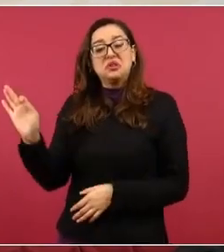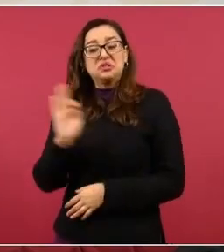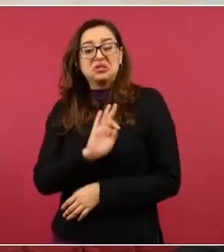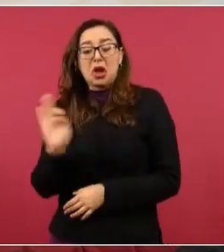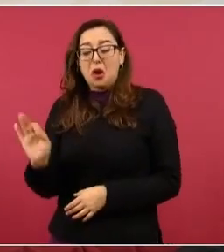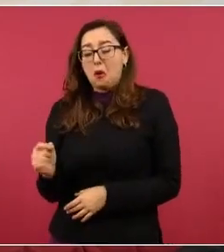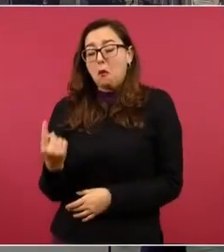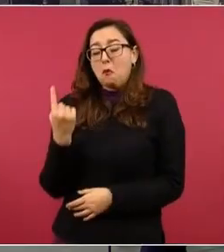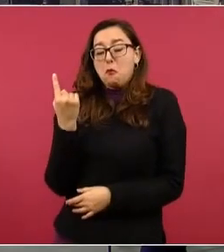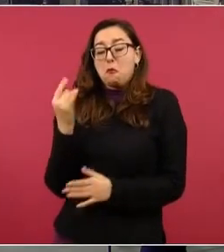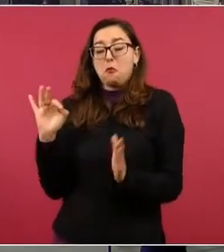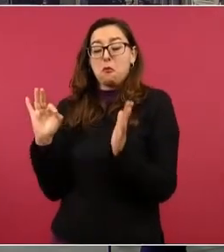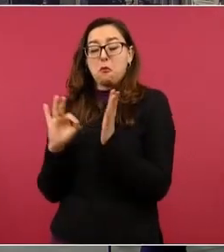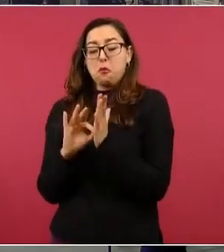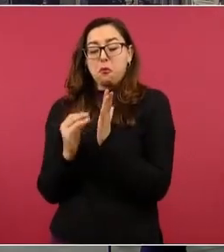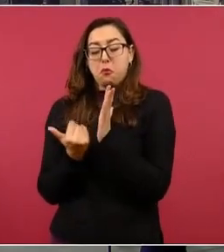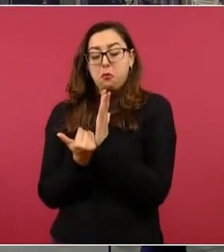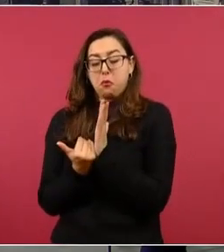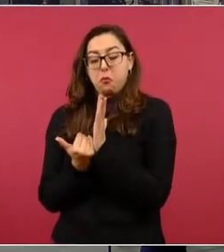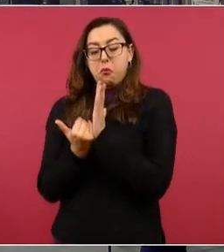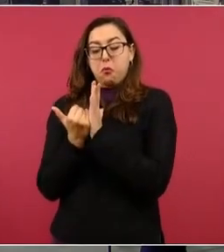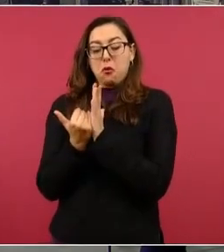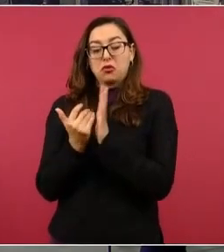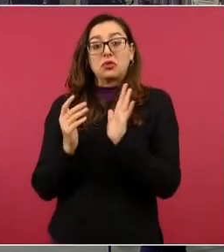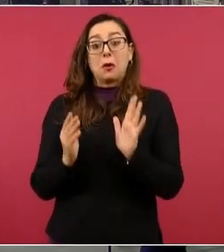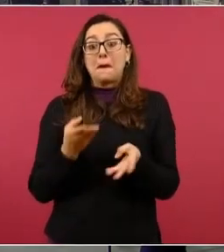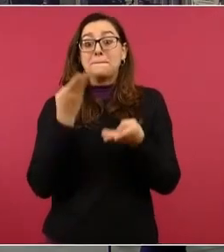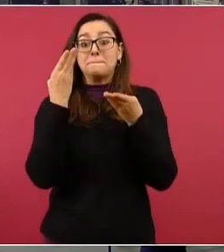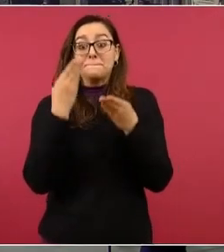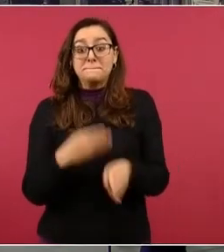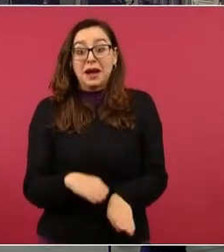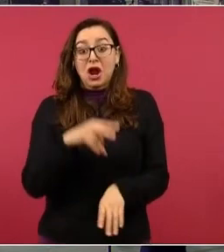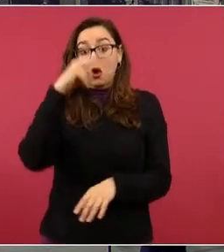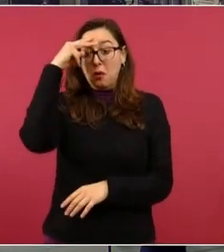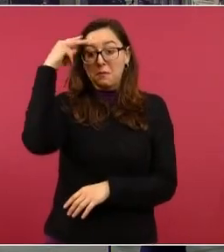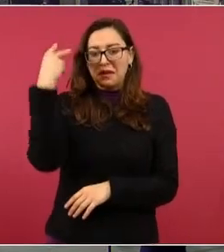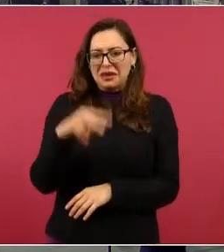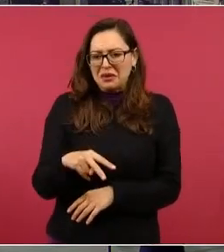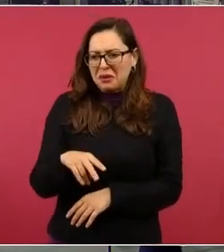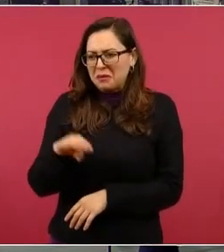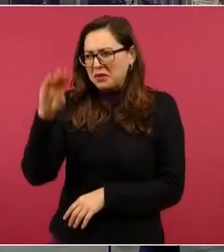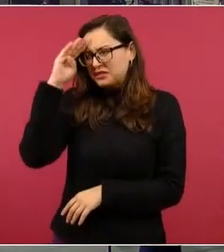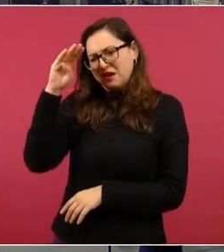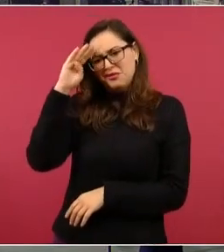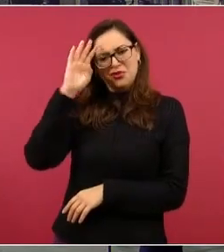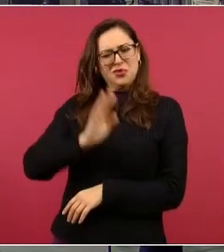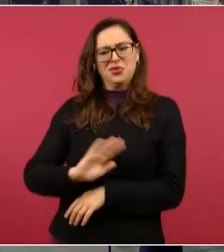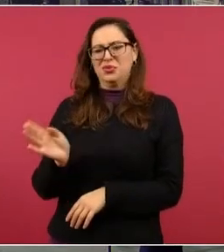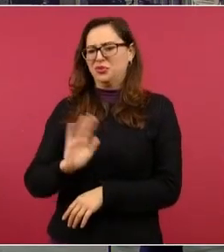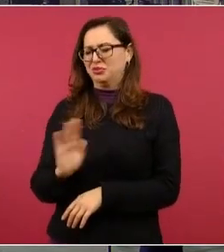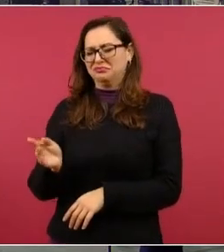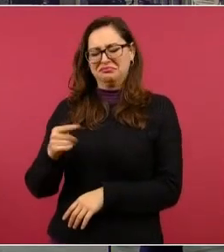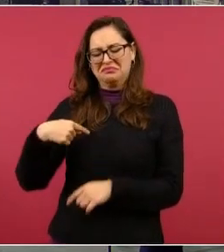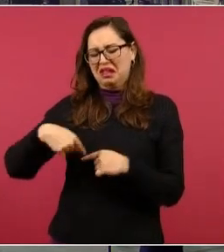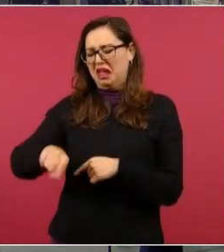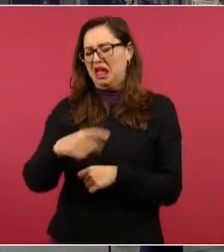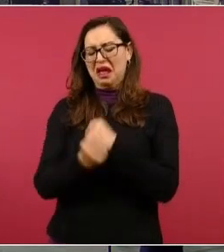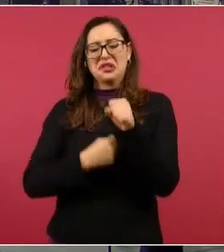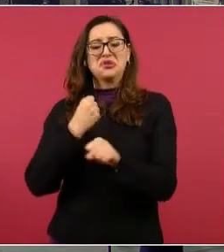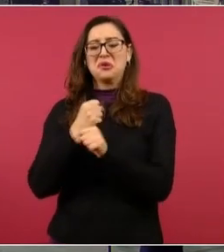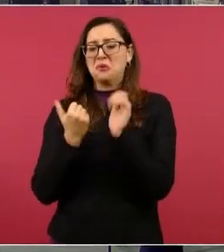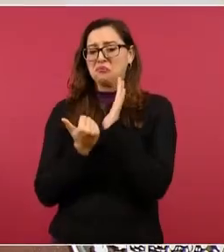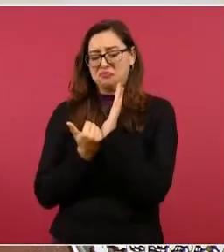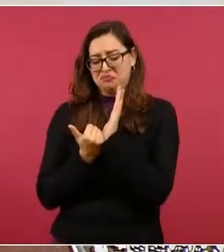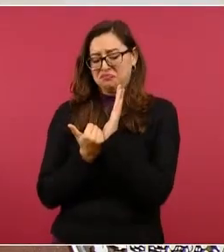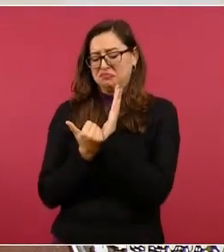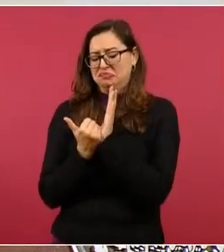e inclusive hasta el Banco de México lo hizo más pequeño. Entonces, estas sí son, yo